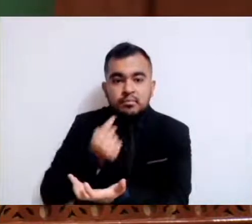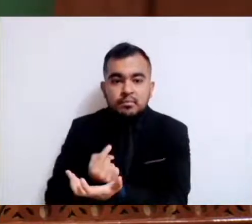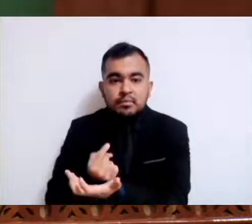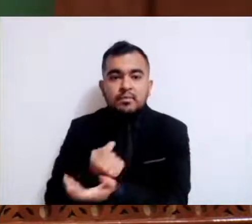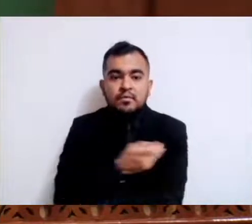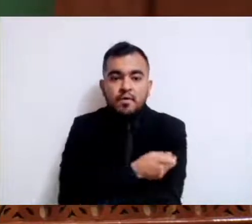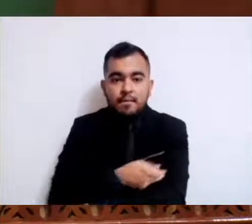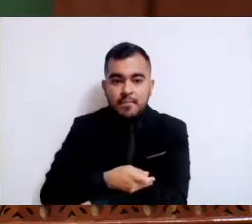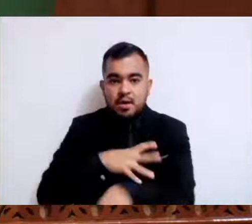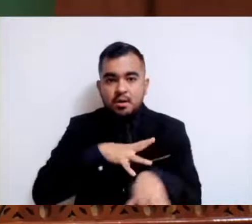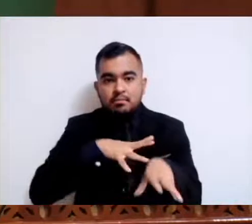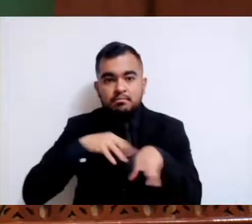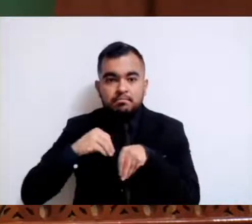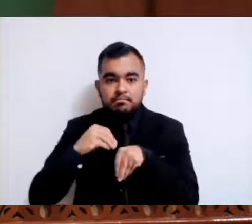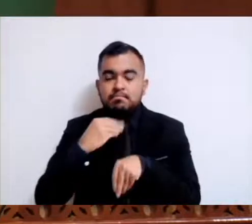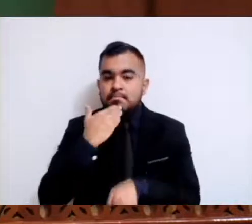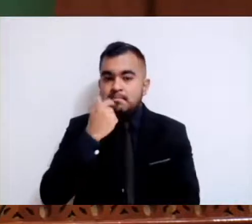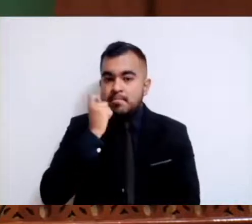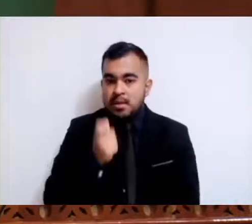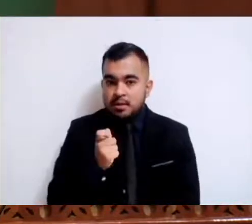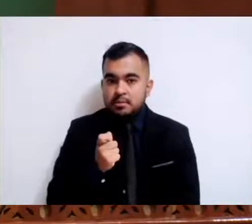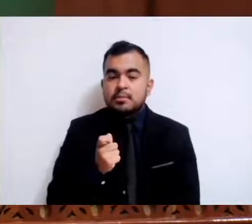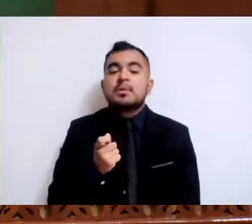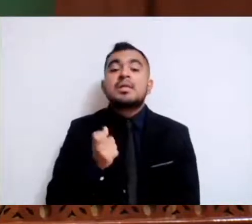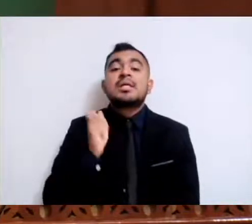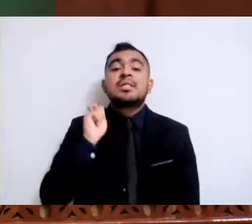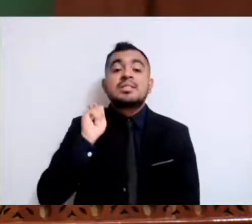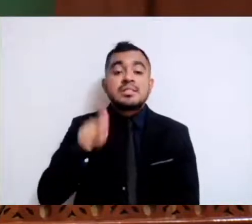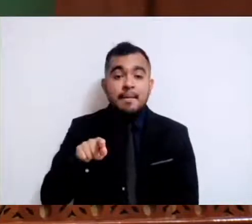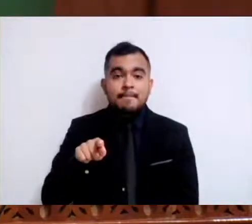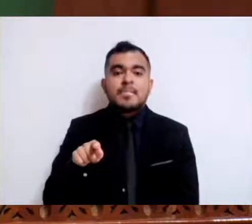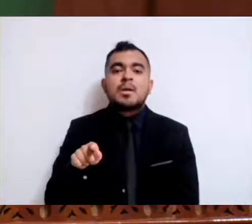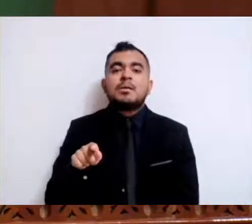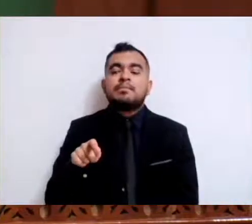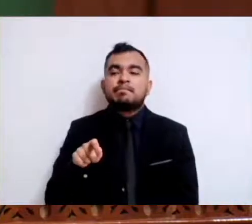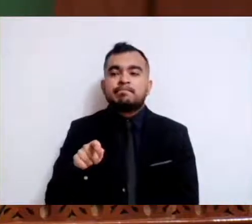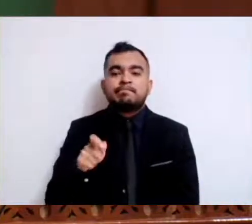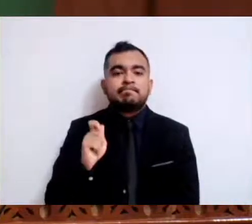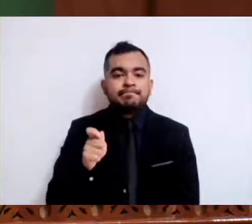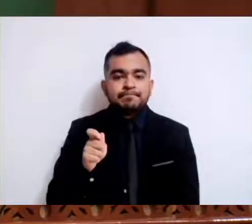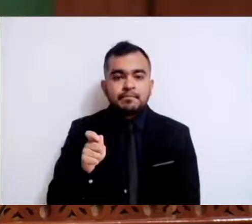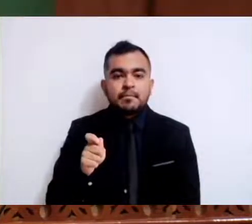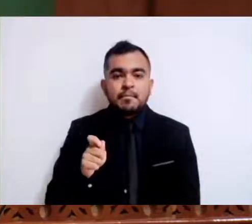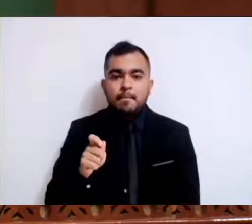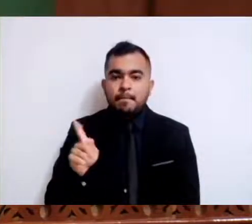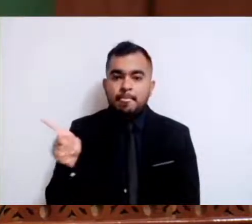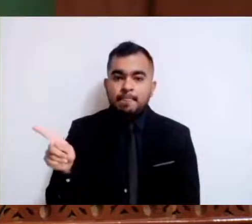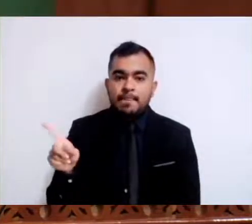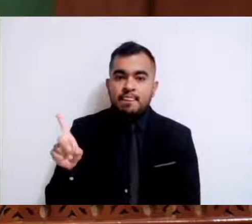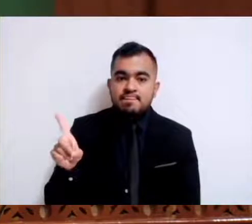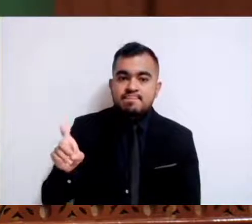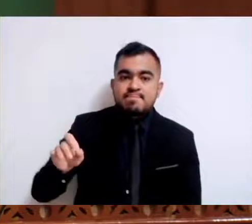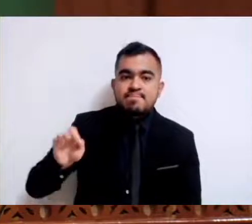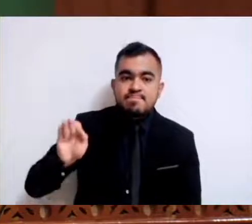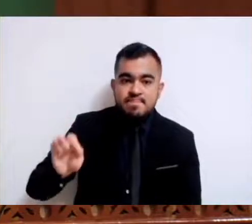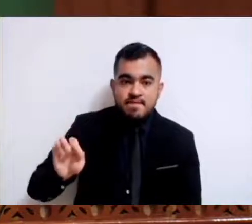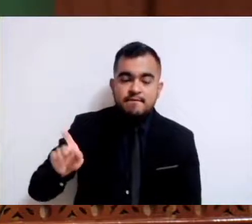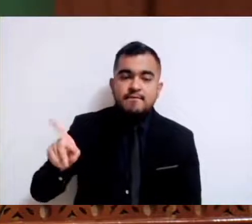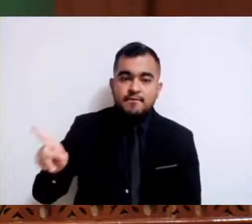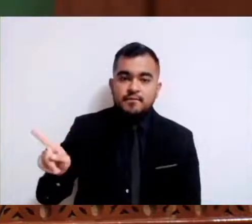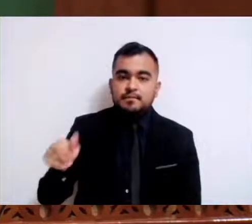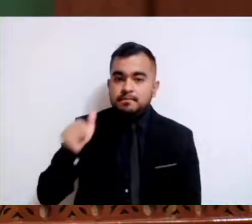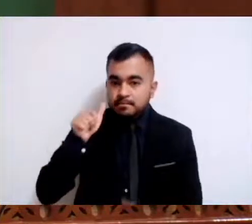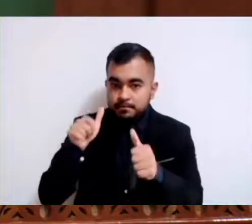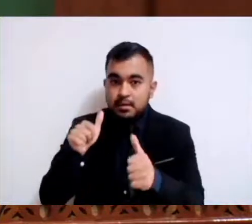como los casos que sean presentados o entregados por el sistema municipal DIB y los centros de asistencia